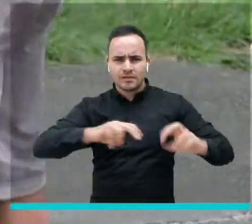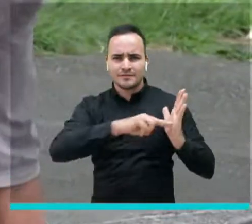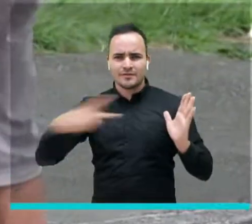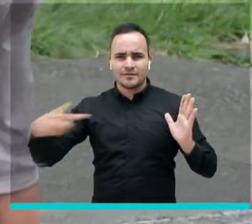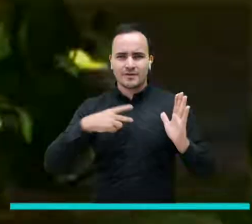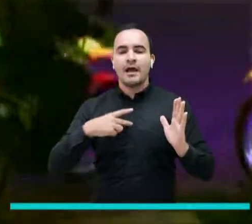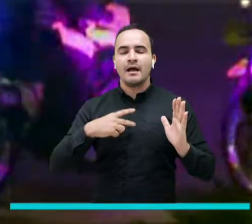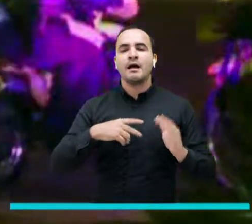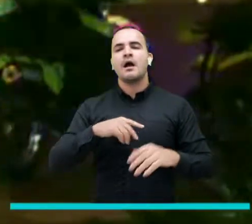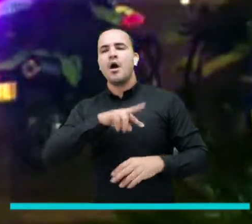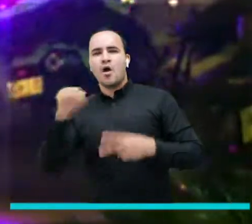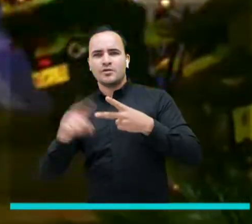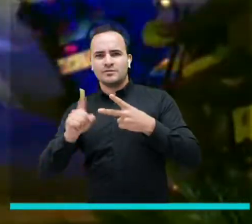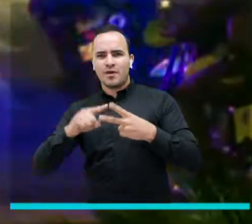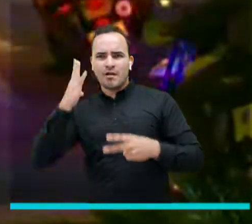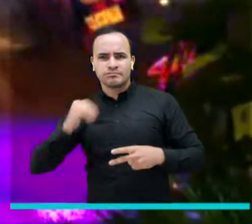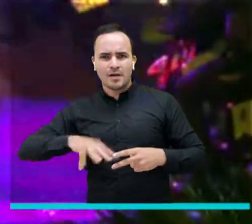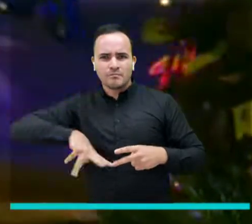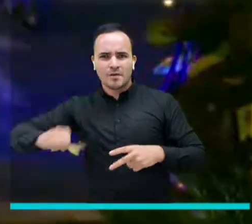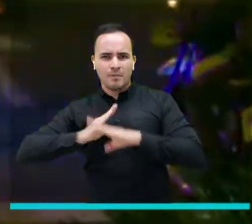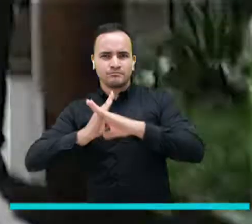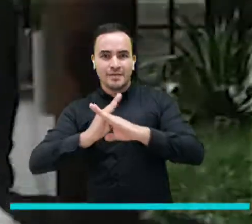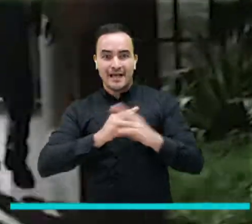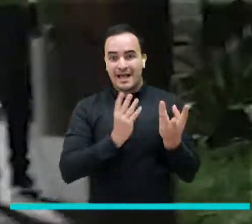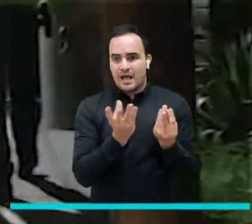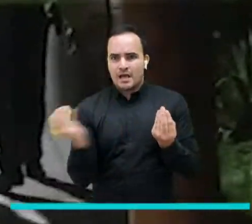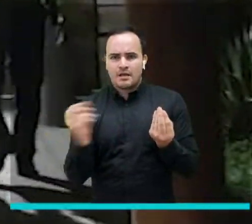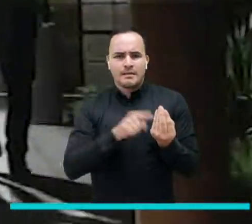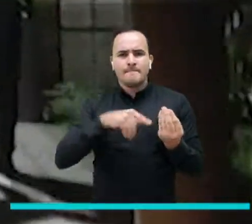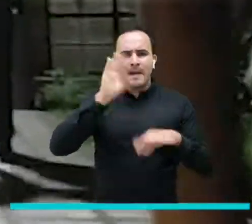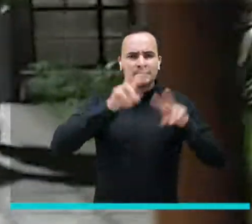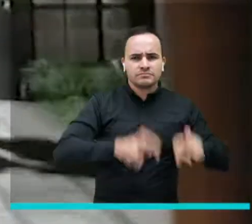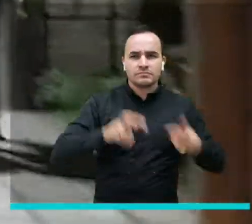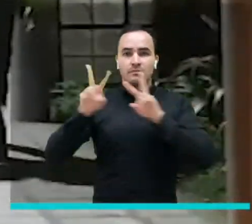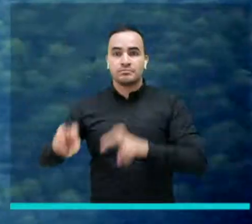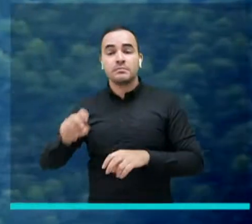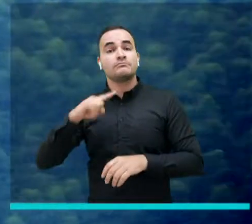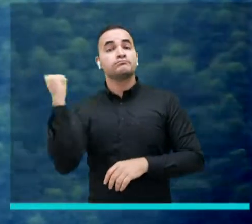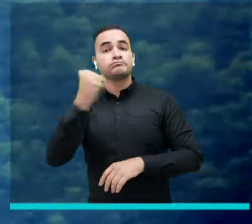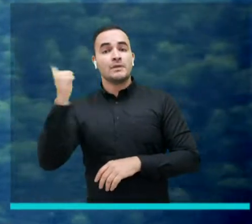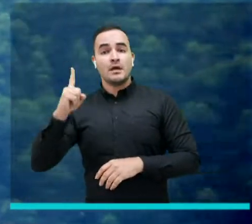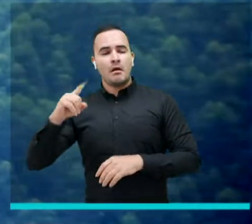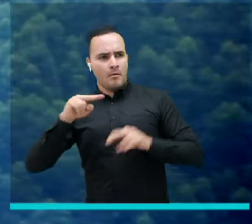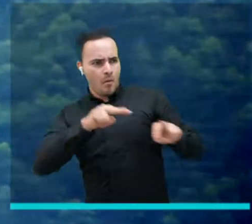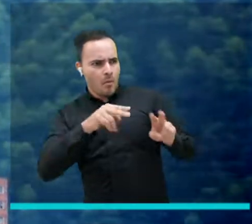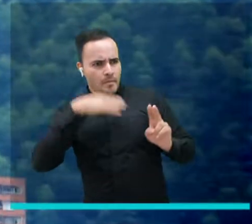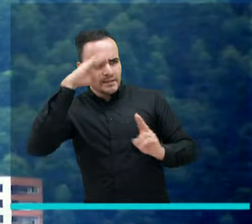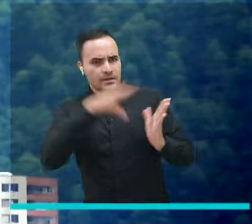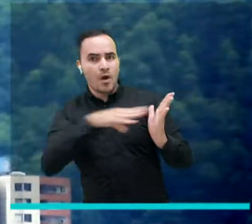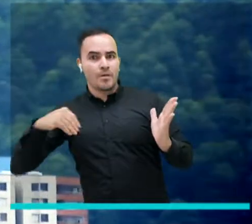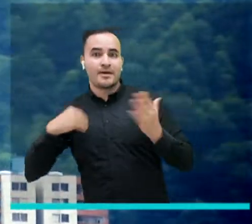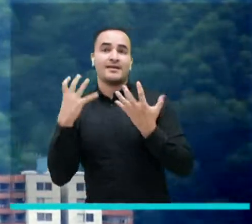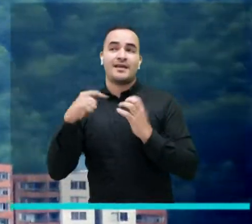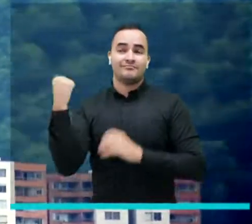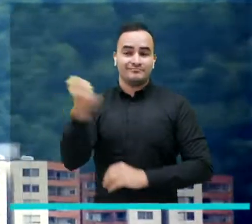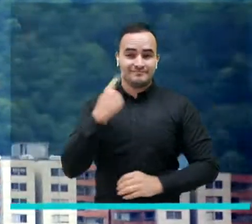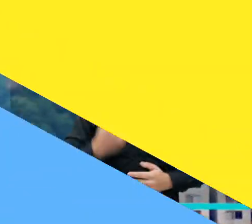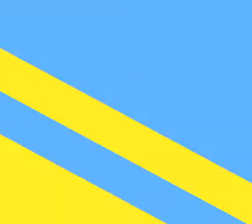extorsión y del escuadrón anti fleteo cuyos resultados en materia de estudio y réplica en otras capitales del país